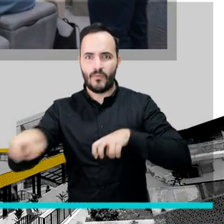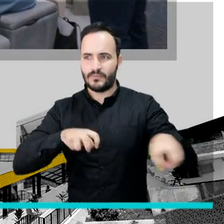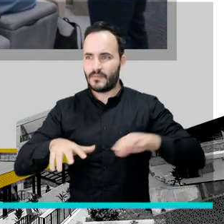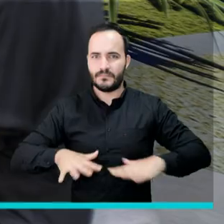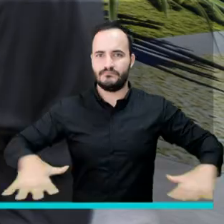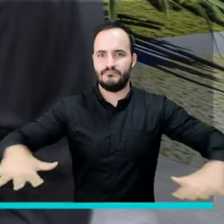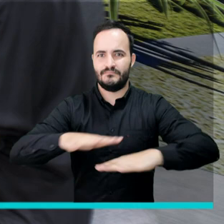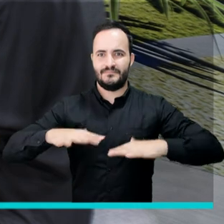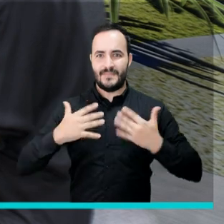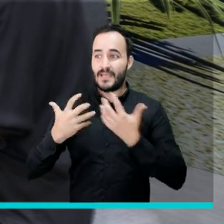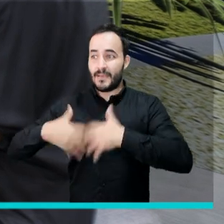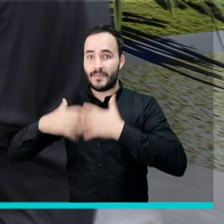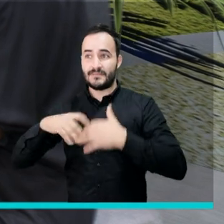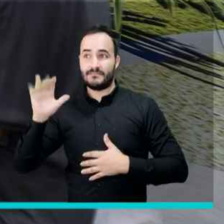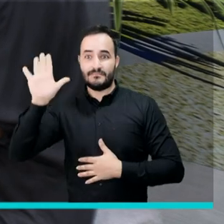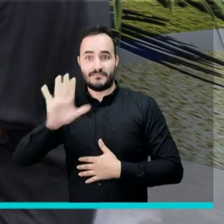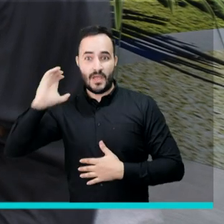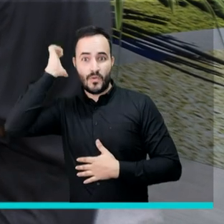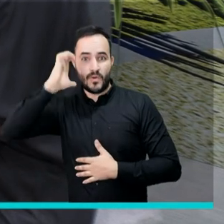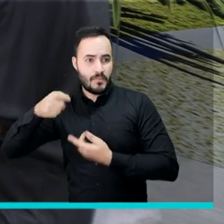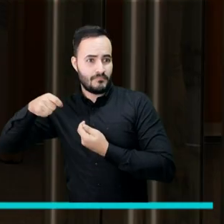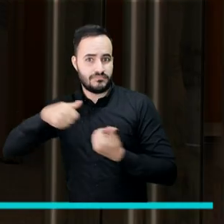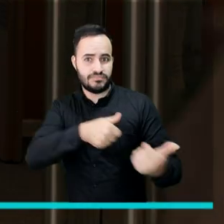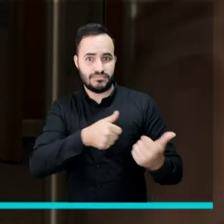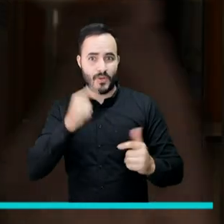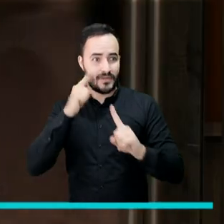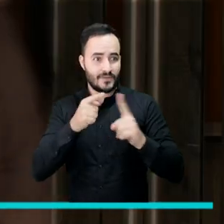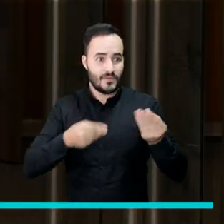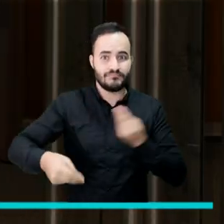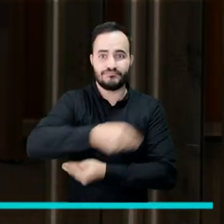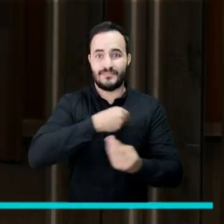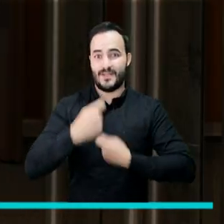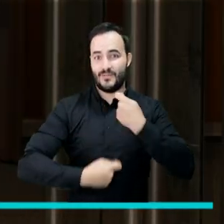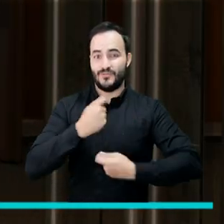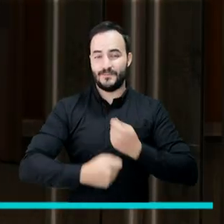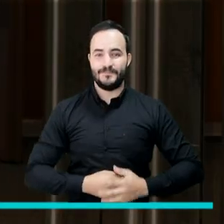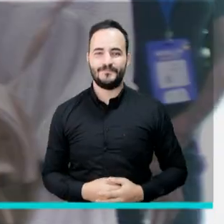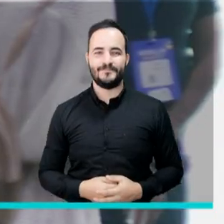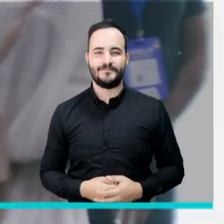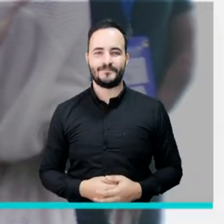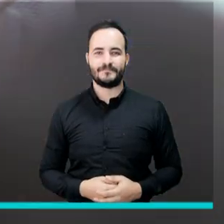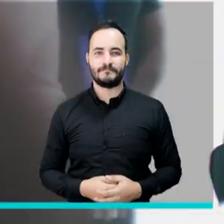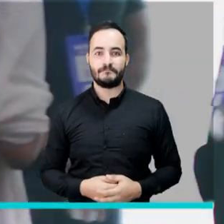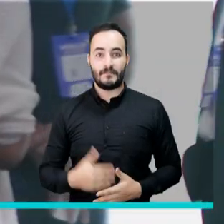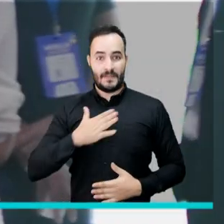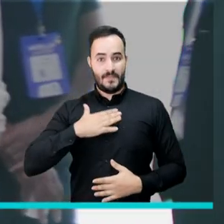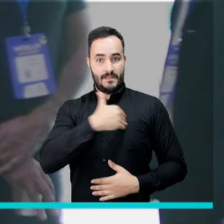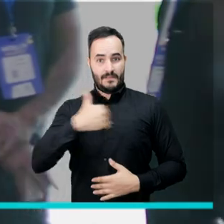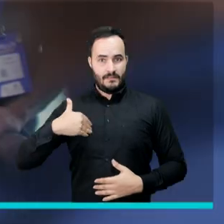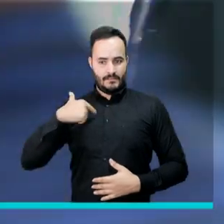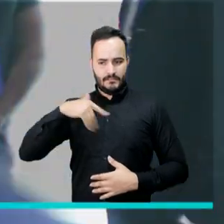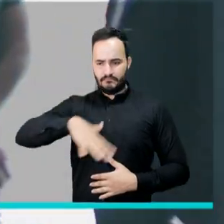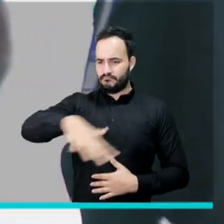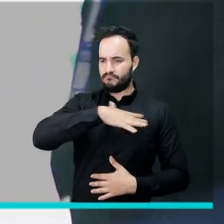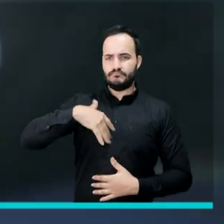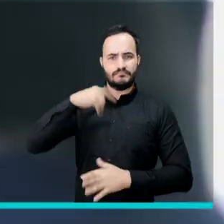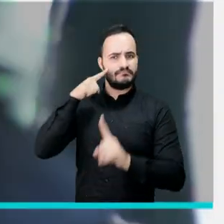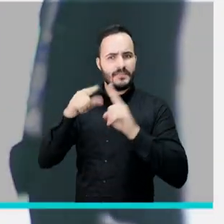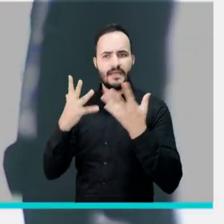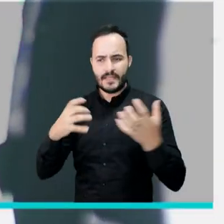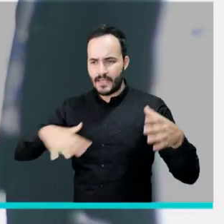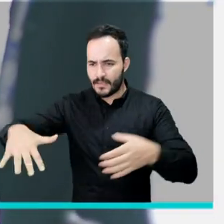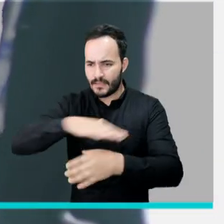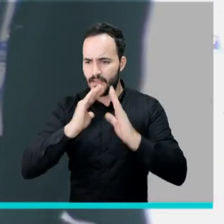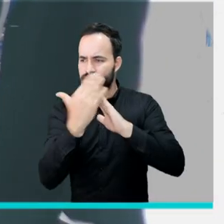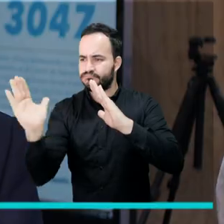de inversión para las empresas europeas. Polonia está interesada en involucrarse más en los proyectos de desarrollo